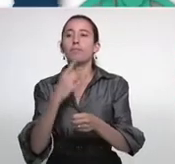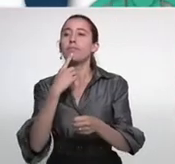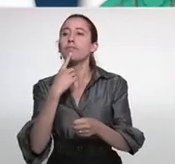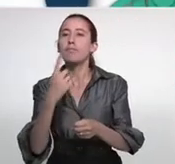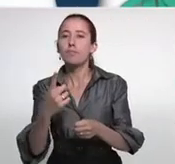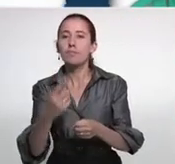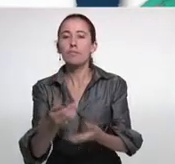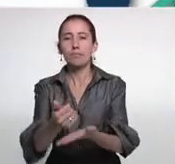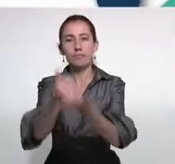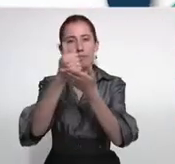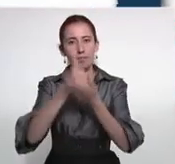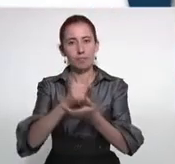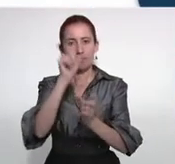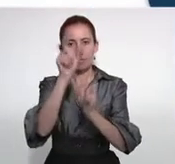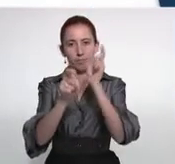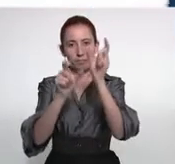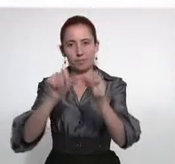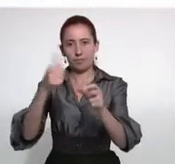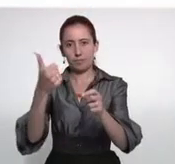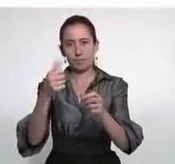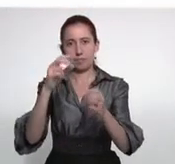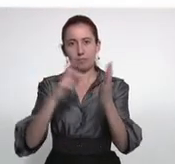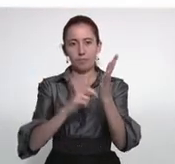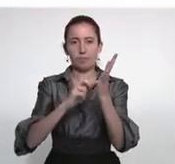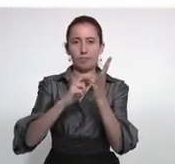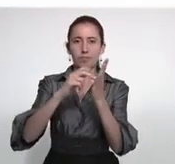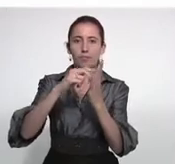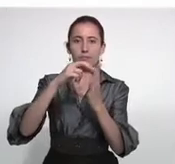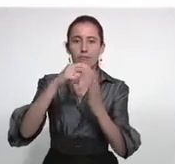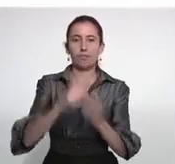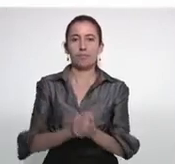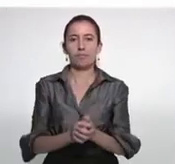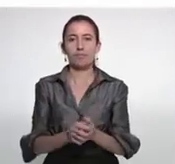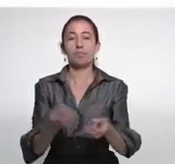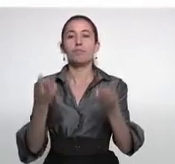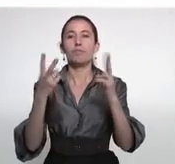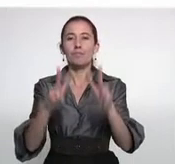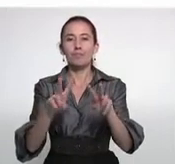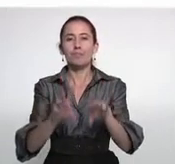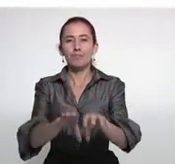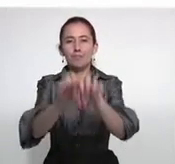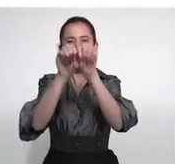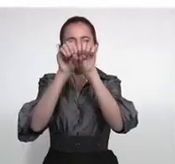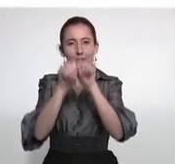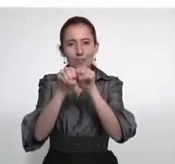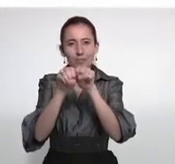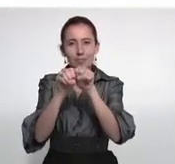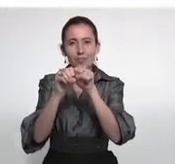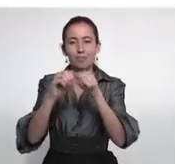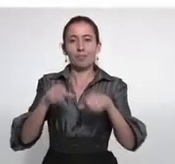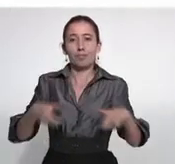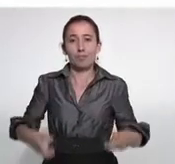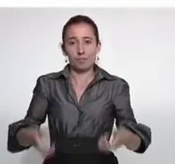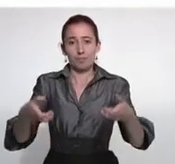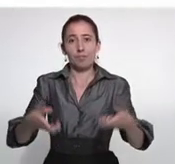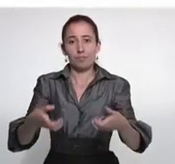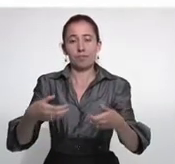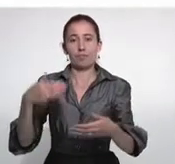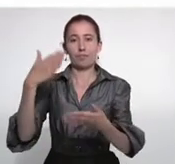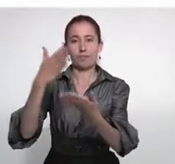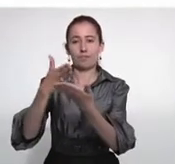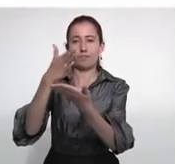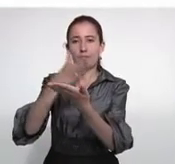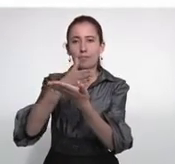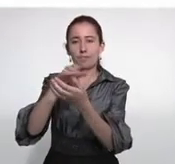Solicite apoyo de otras personas en el caso de subir o bajar gradas. Sujete y baje de espaldas a la persona con